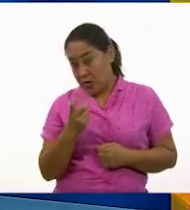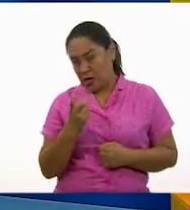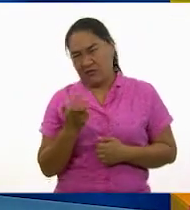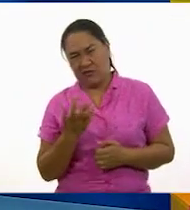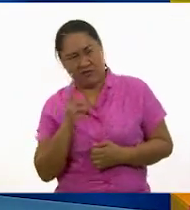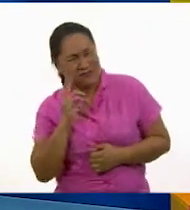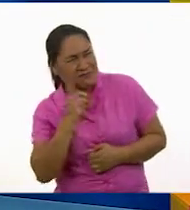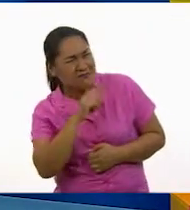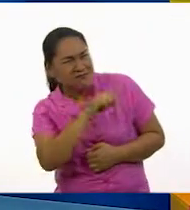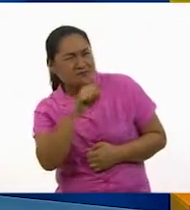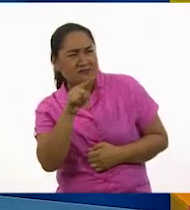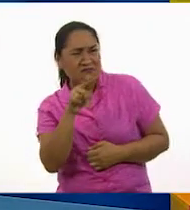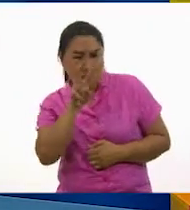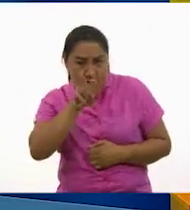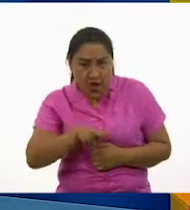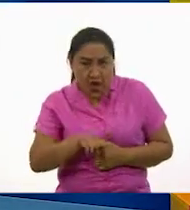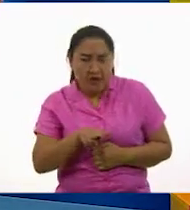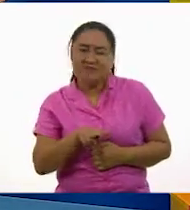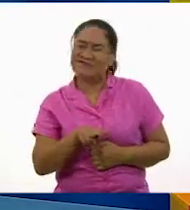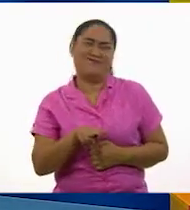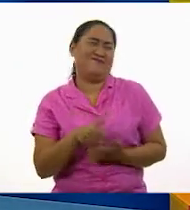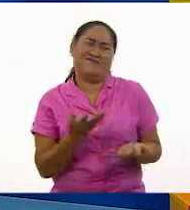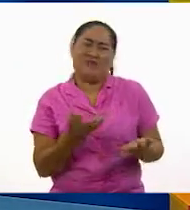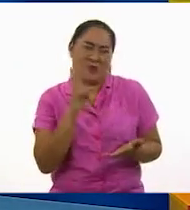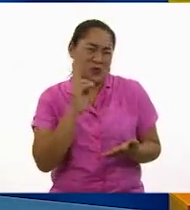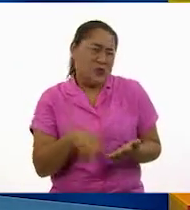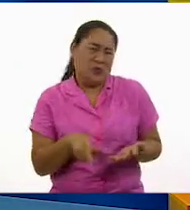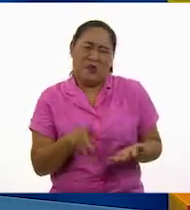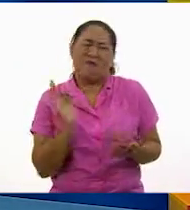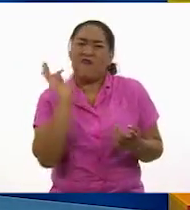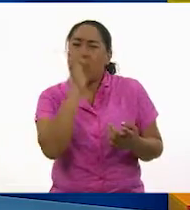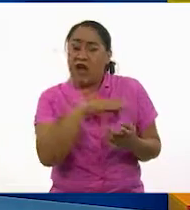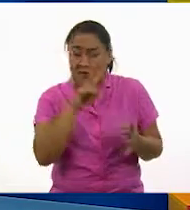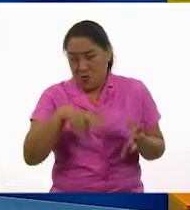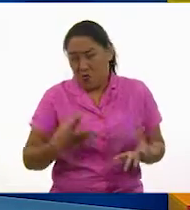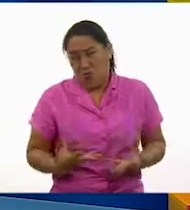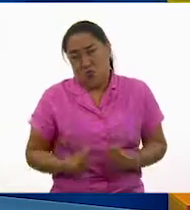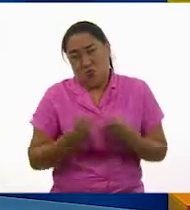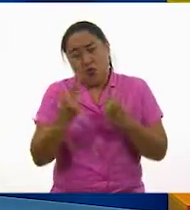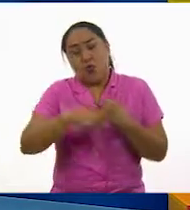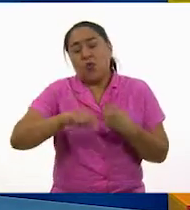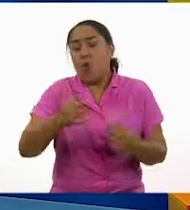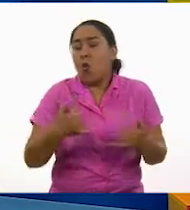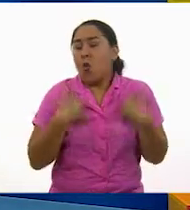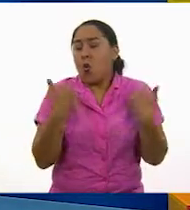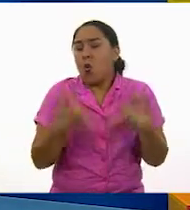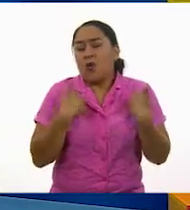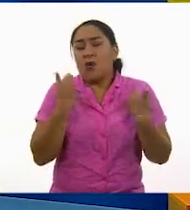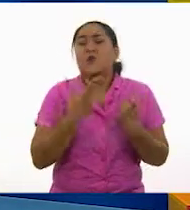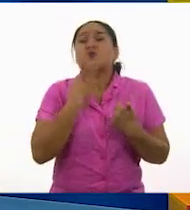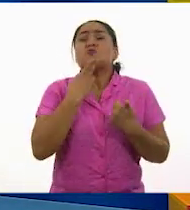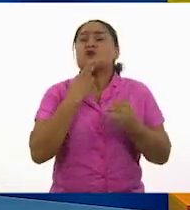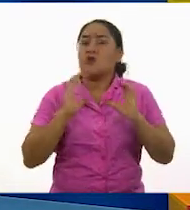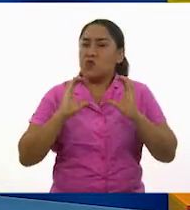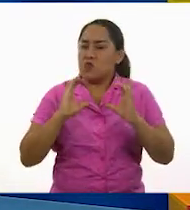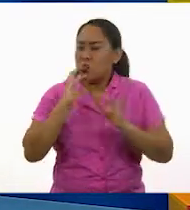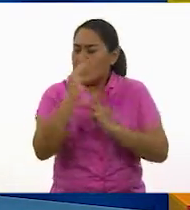falsedad? Tenemos tantos ejemplos que jóvenes que a diario luchan por salvar el planeta,